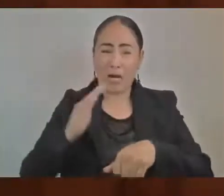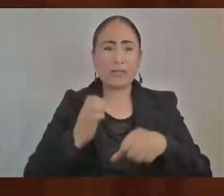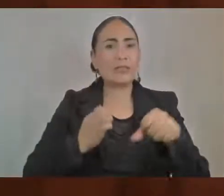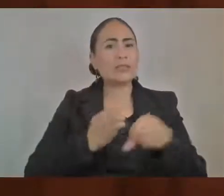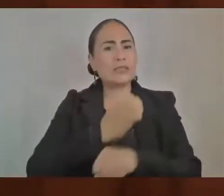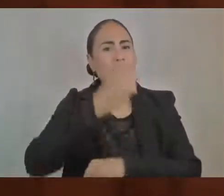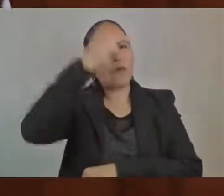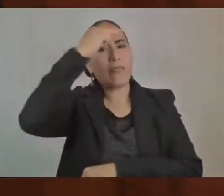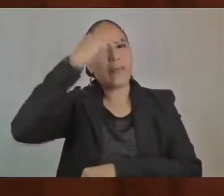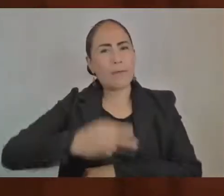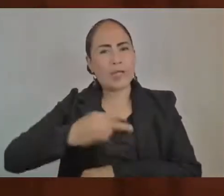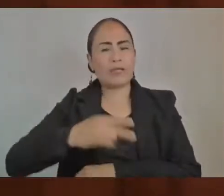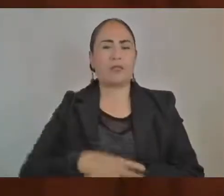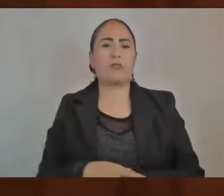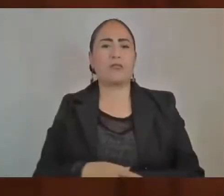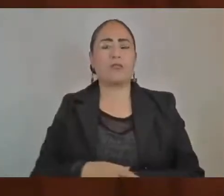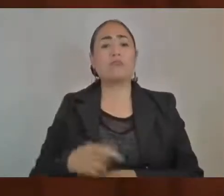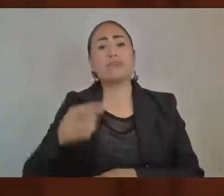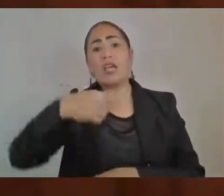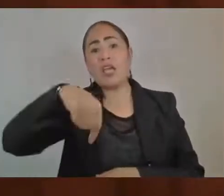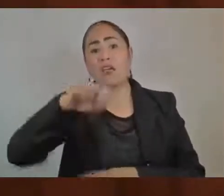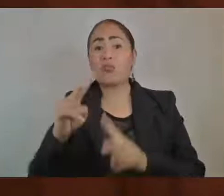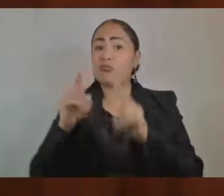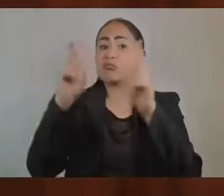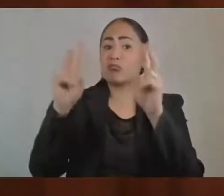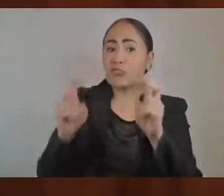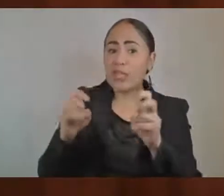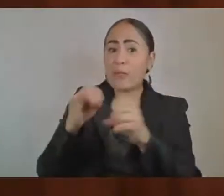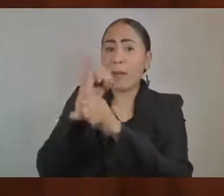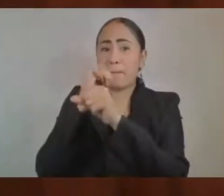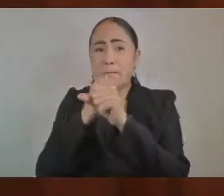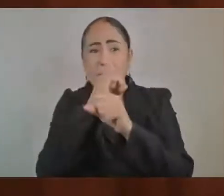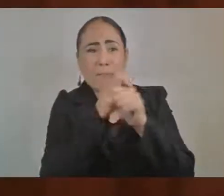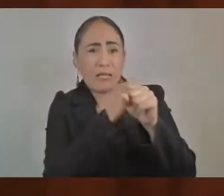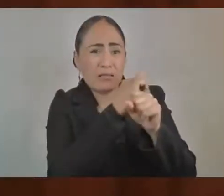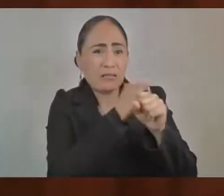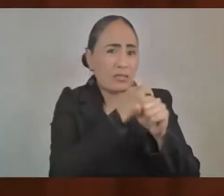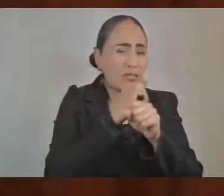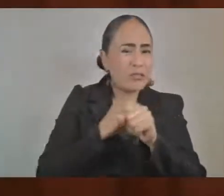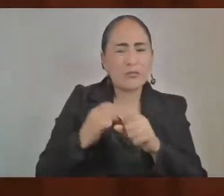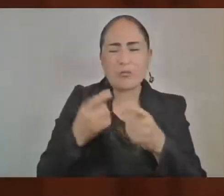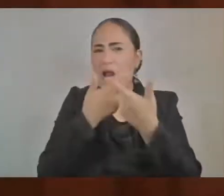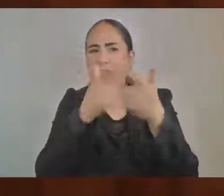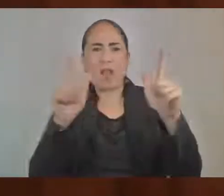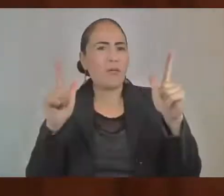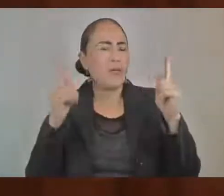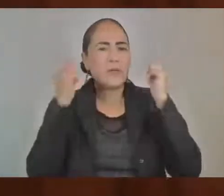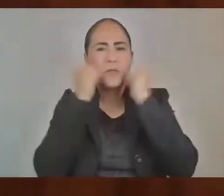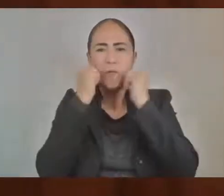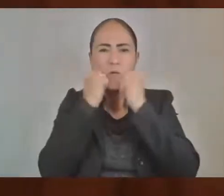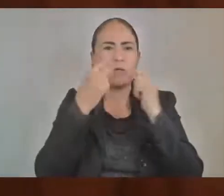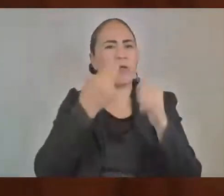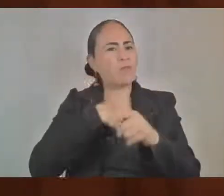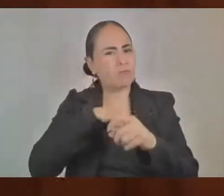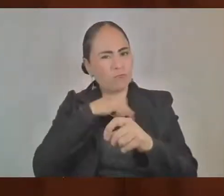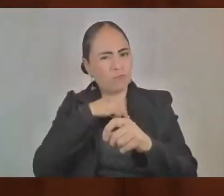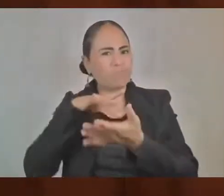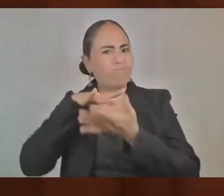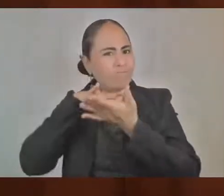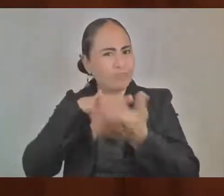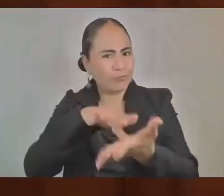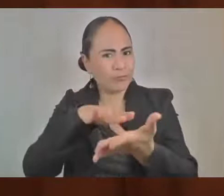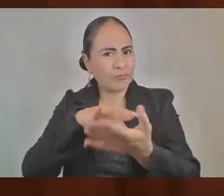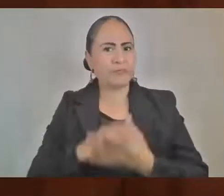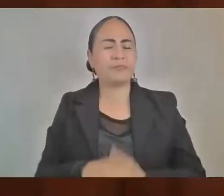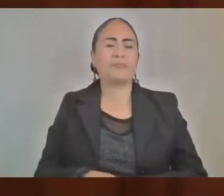fuentes que estén cubriendo, cualquiera de las fuentes que estén cubriendo. Voltemos, como les